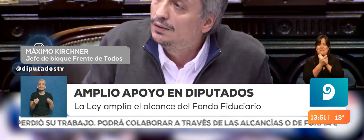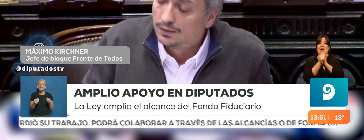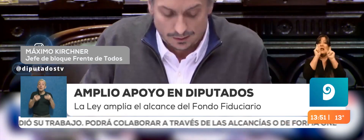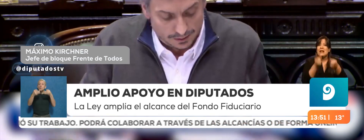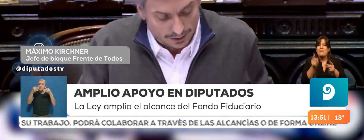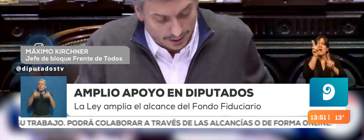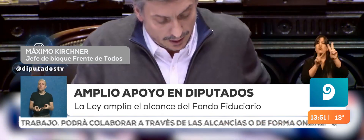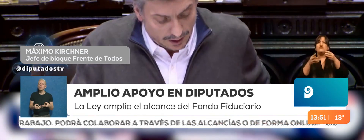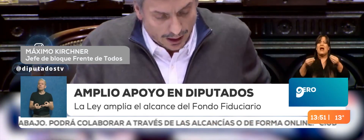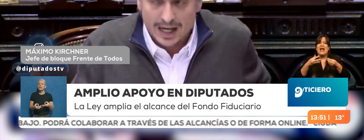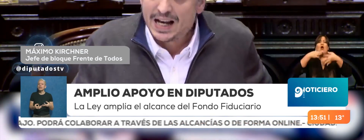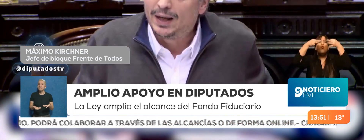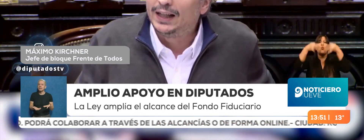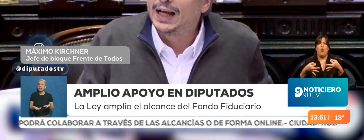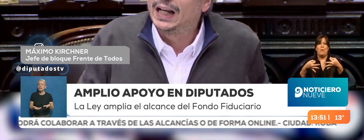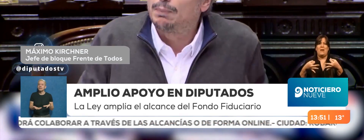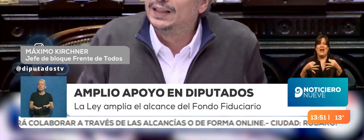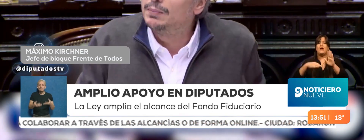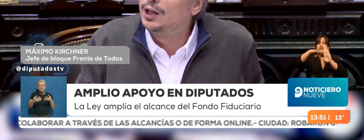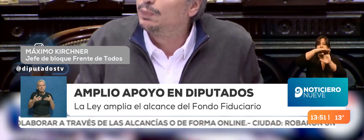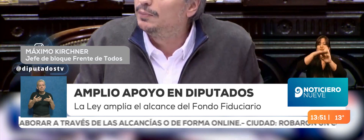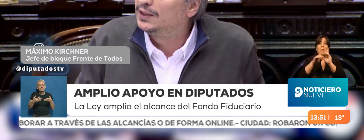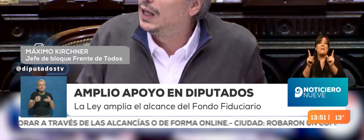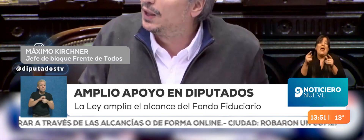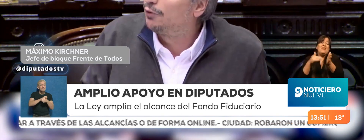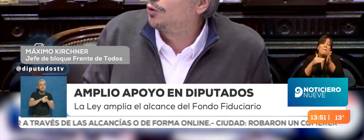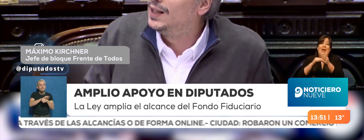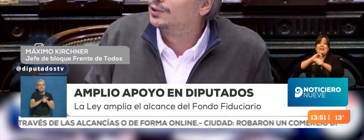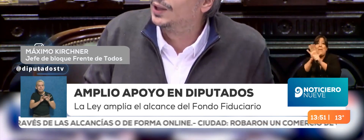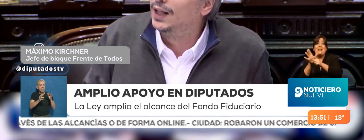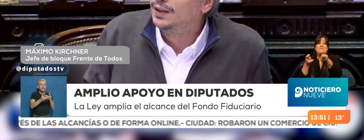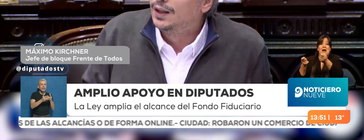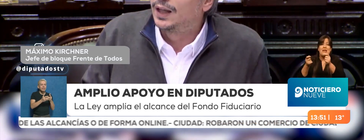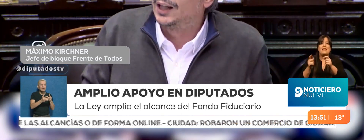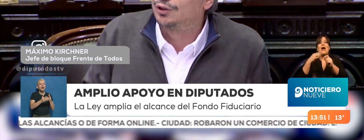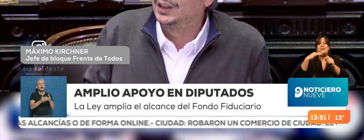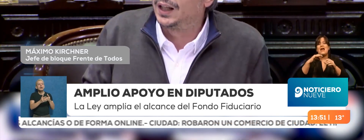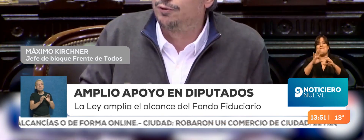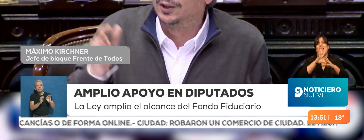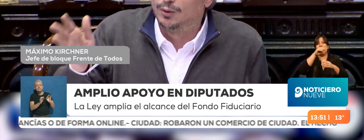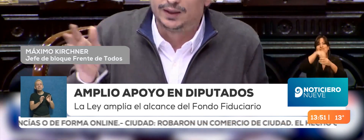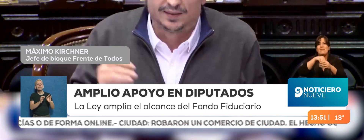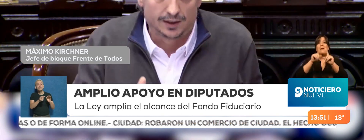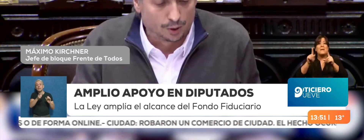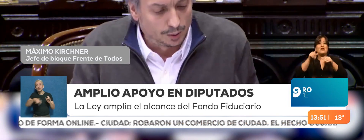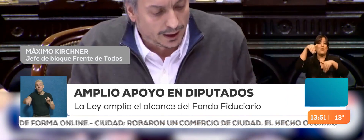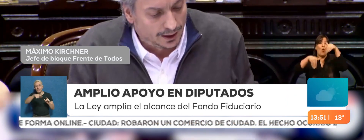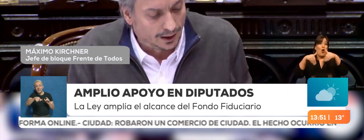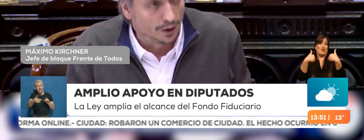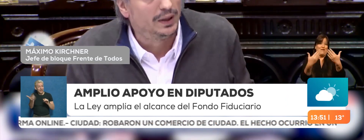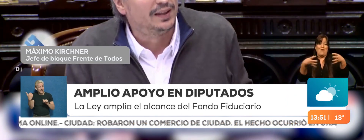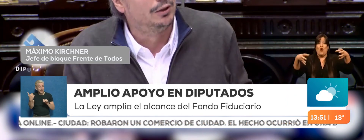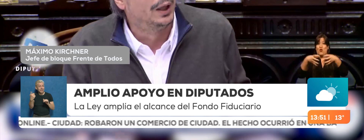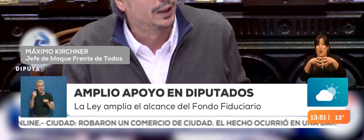cumplir, en la medida que la pandemia lo permite la plataforma electoral que la sociedad refrendó el 27 de